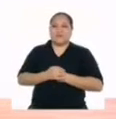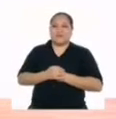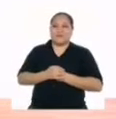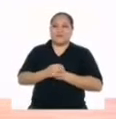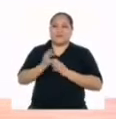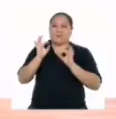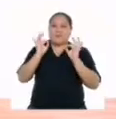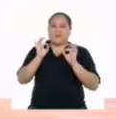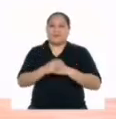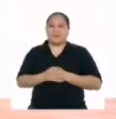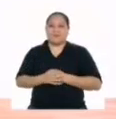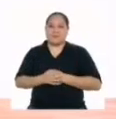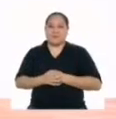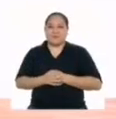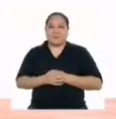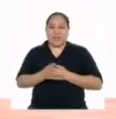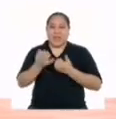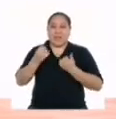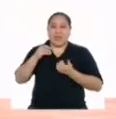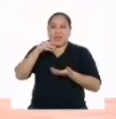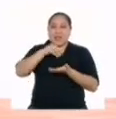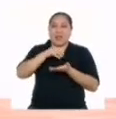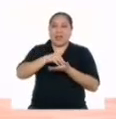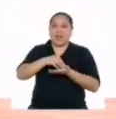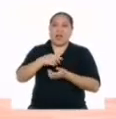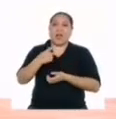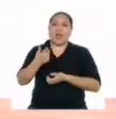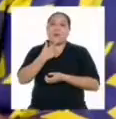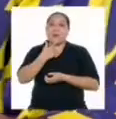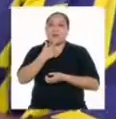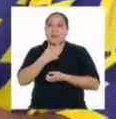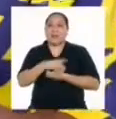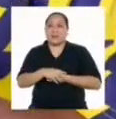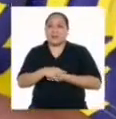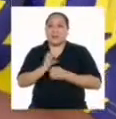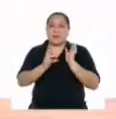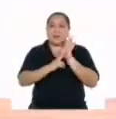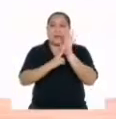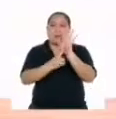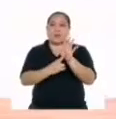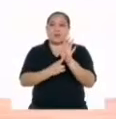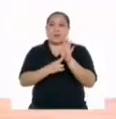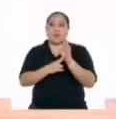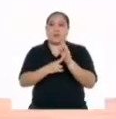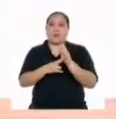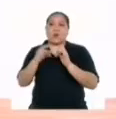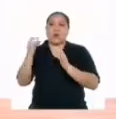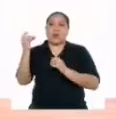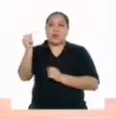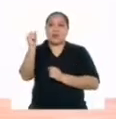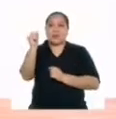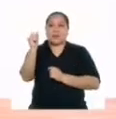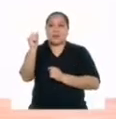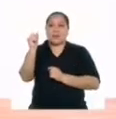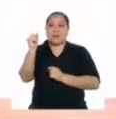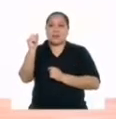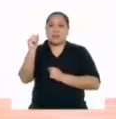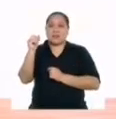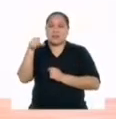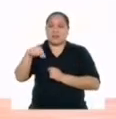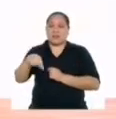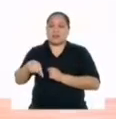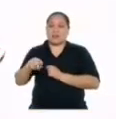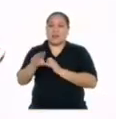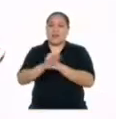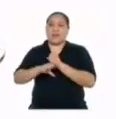Perfecto. Ahora vamos con la chapa amarilla. La chapa amarilla va a representar un chastido. Y lo voy a